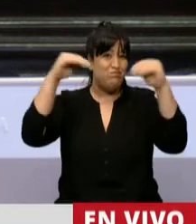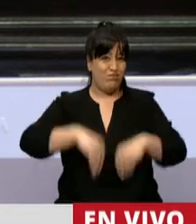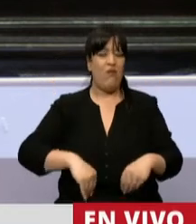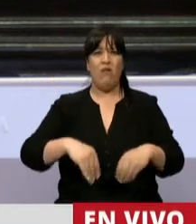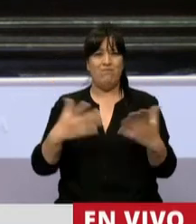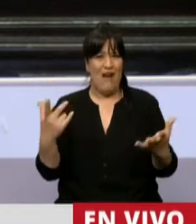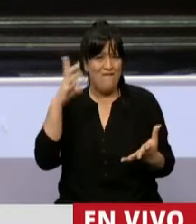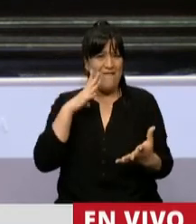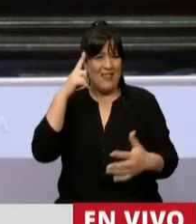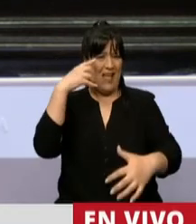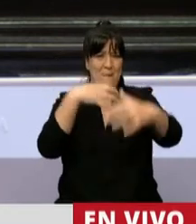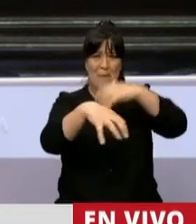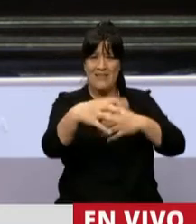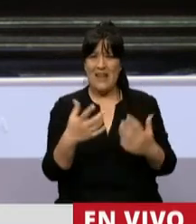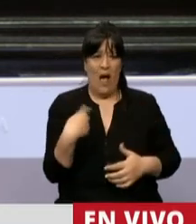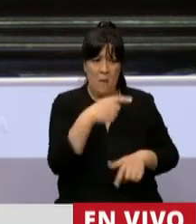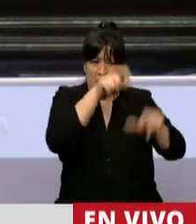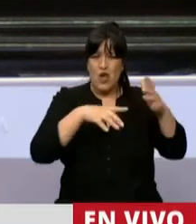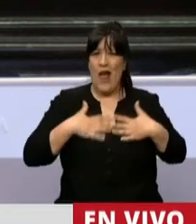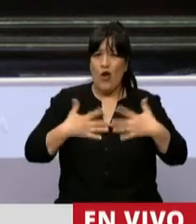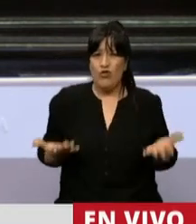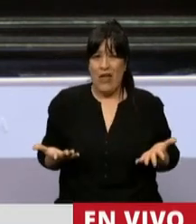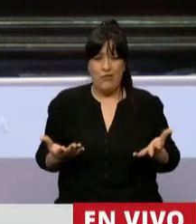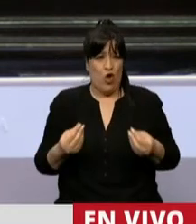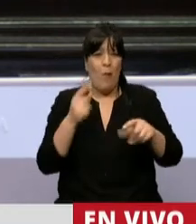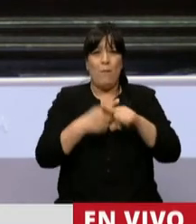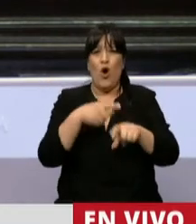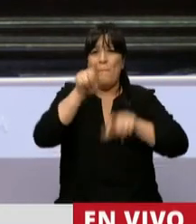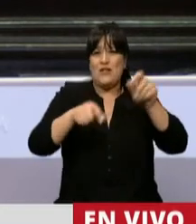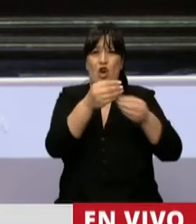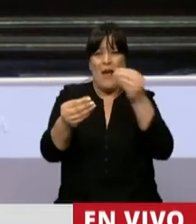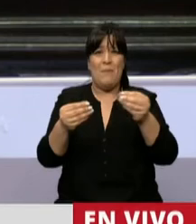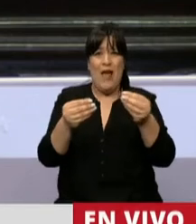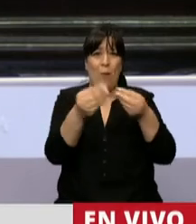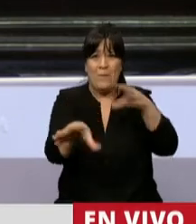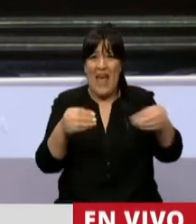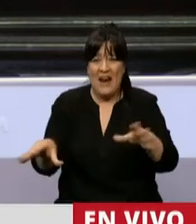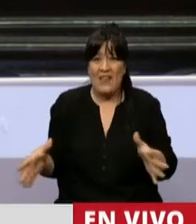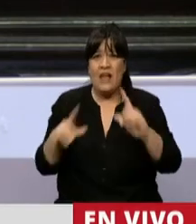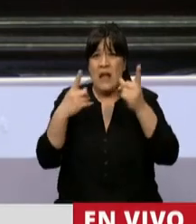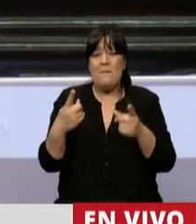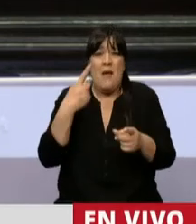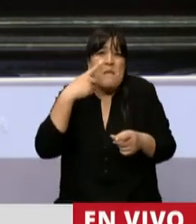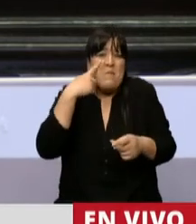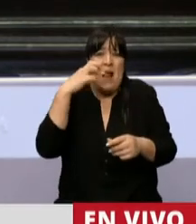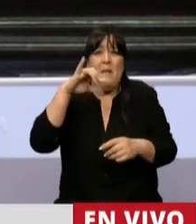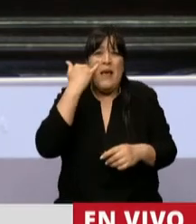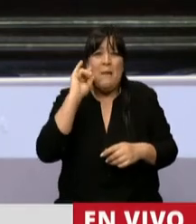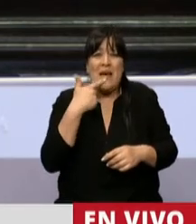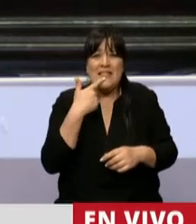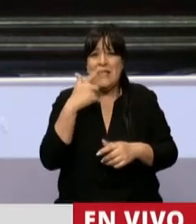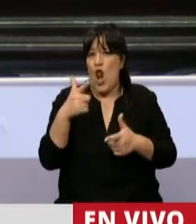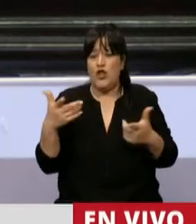de empatía, con los miles de trabajadores que se quedan sin empleo y con las miles de pymes que se crean sin sus